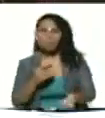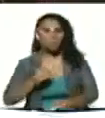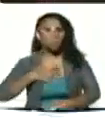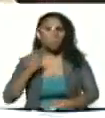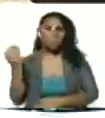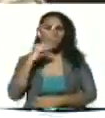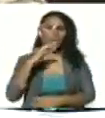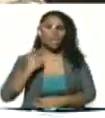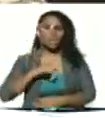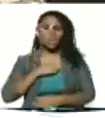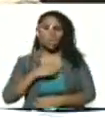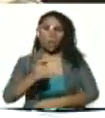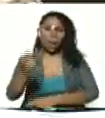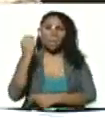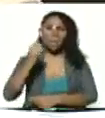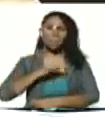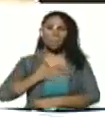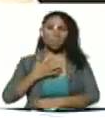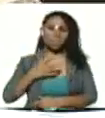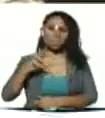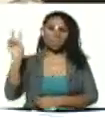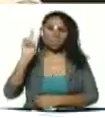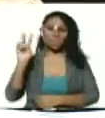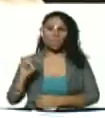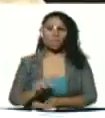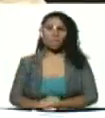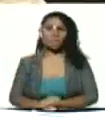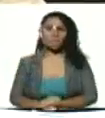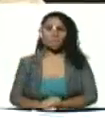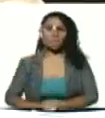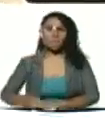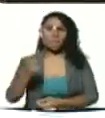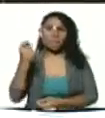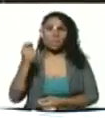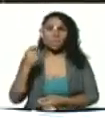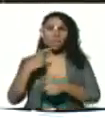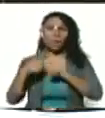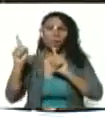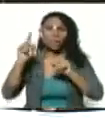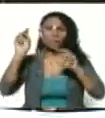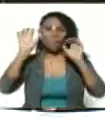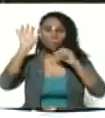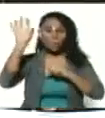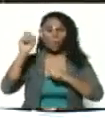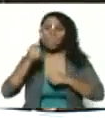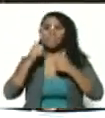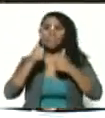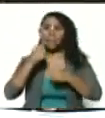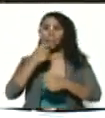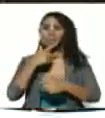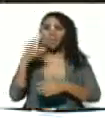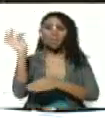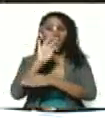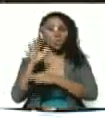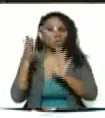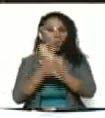que nosotros jamás podrán con Venezuela jamás otro plan bien bonito que ha funcionado chicos